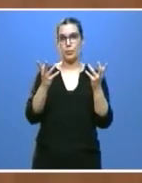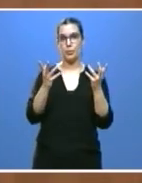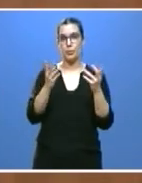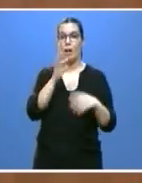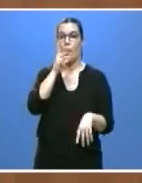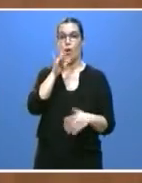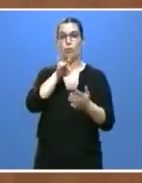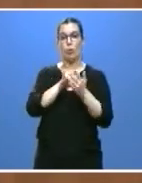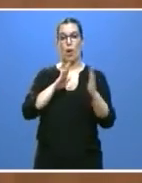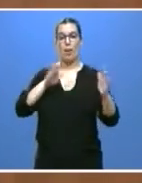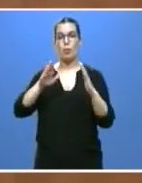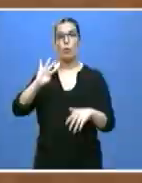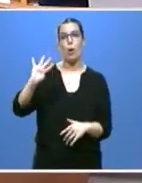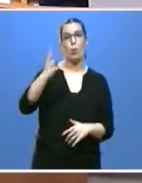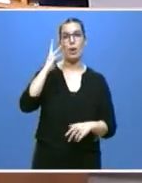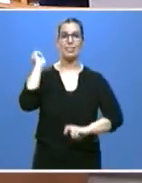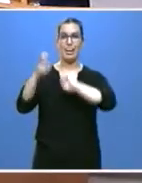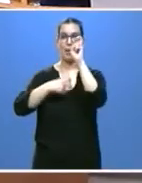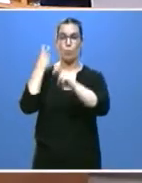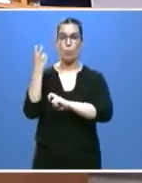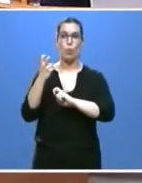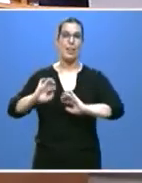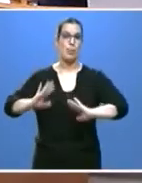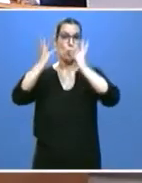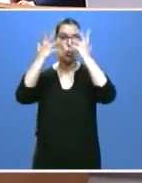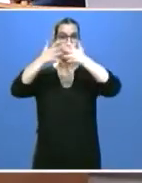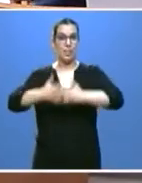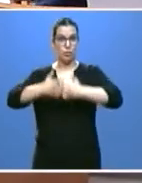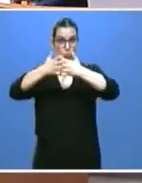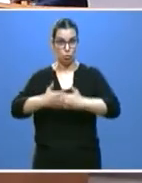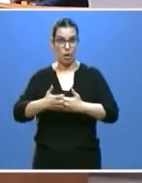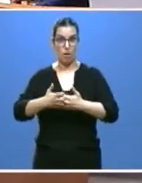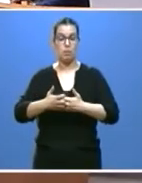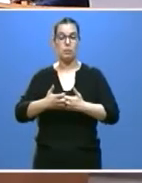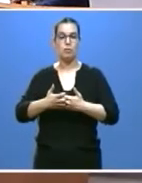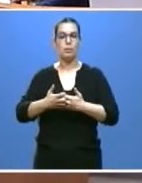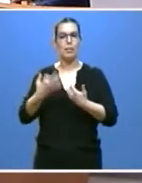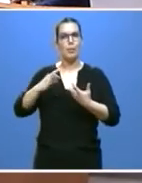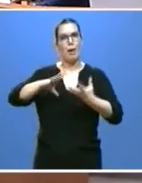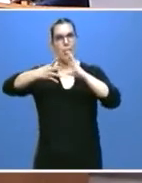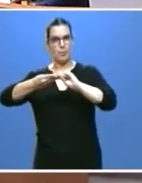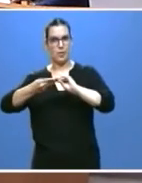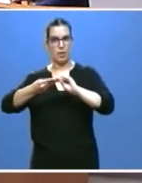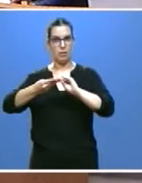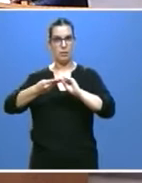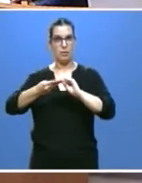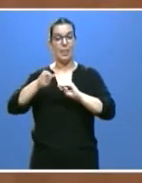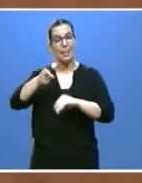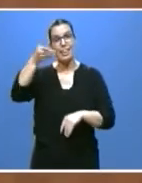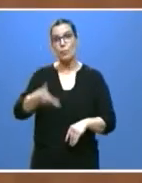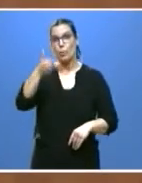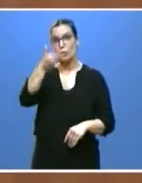revolución industrial y una imparable globalización. Y para conseguirlo deben seguir teniendo un papel esencial nuestros